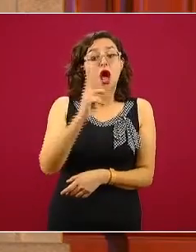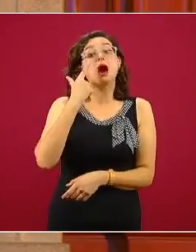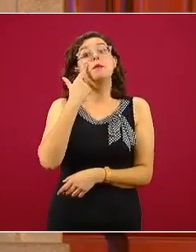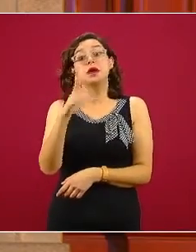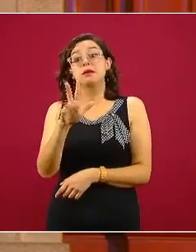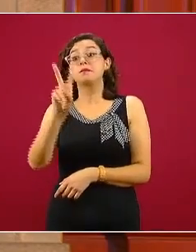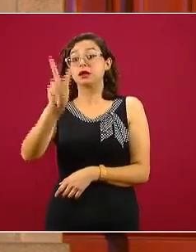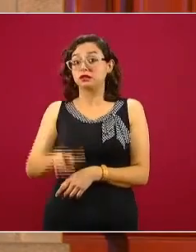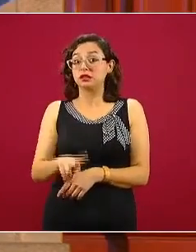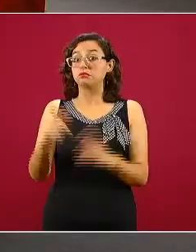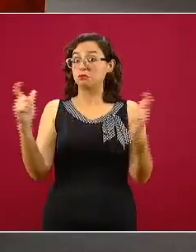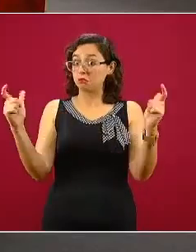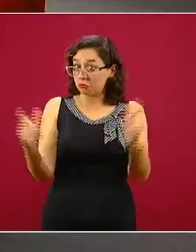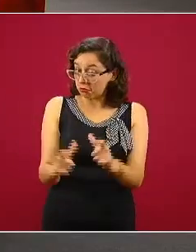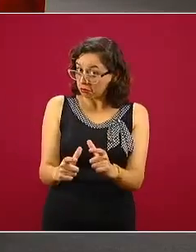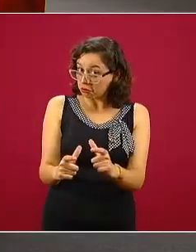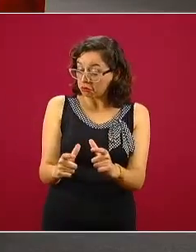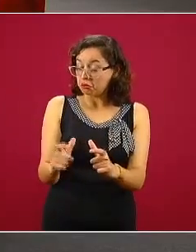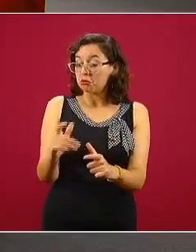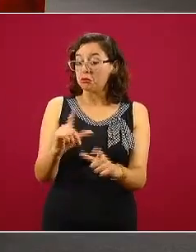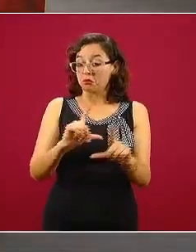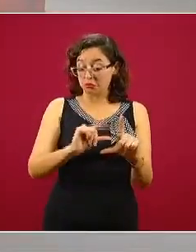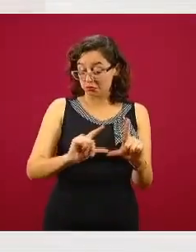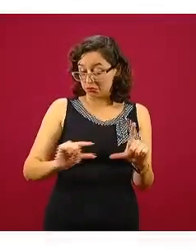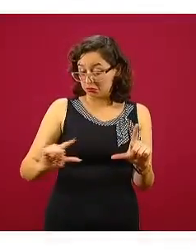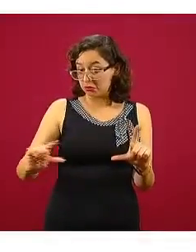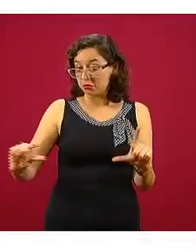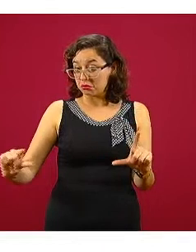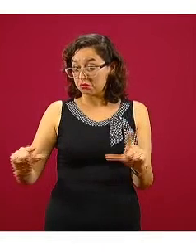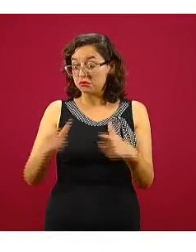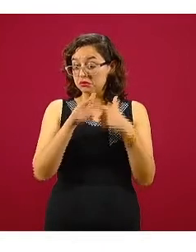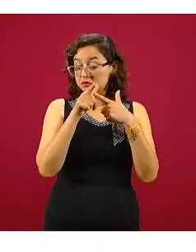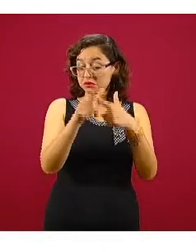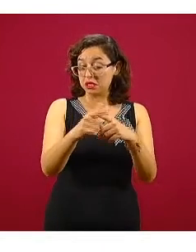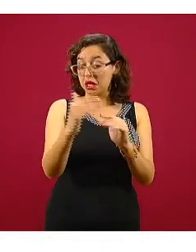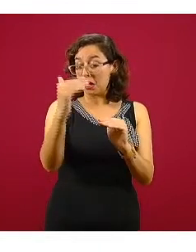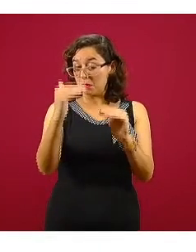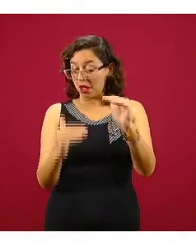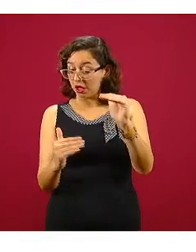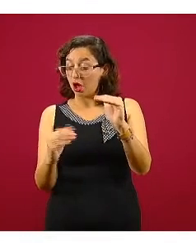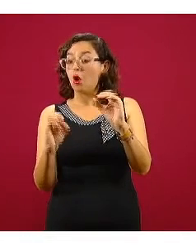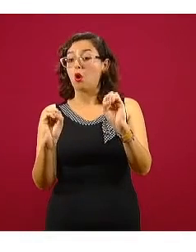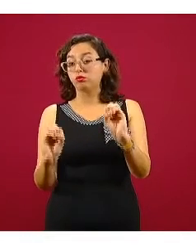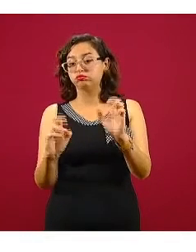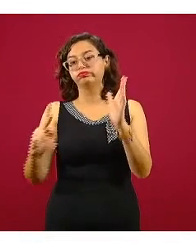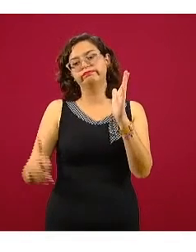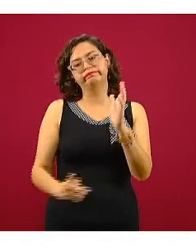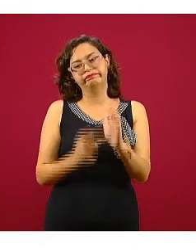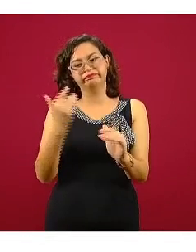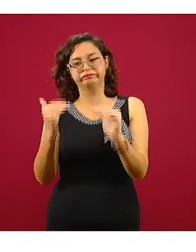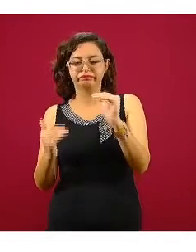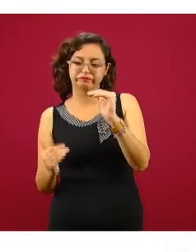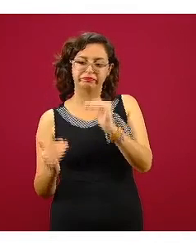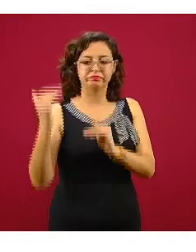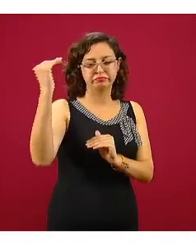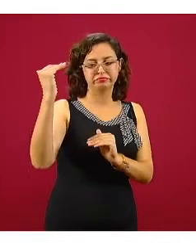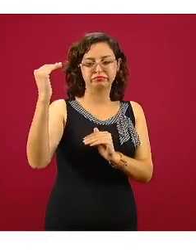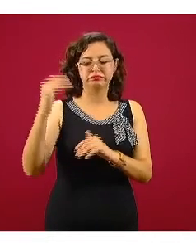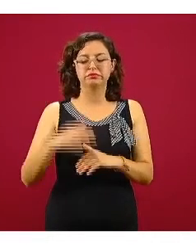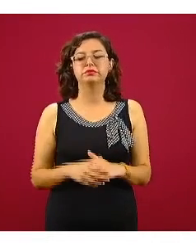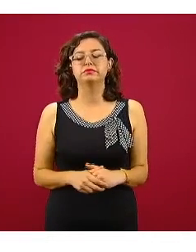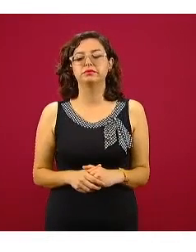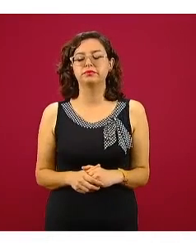esa tendencia que estamos viendo en las barras naranjas se mantiene o volvemos nuevamente a las tendencias que hemos estado teniendo